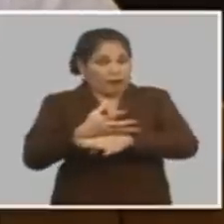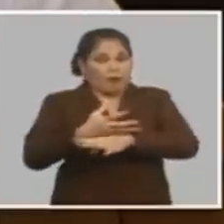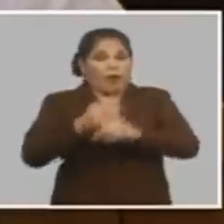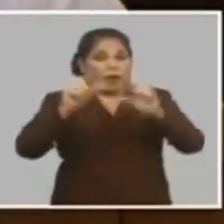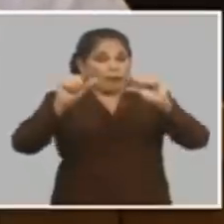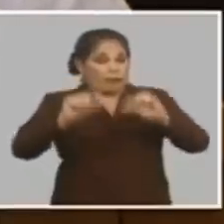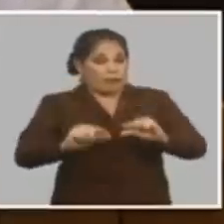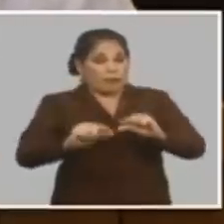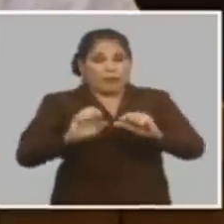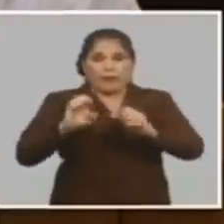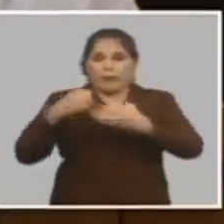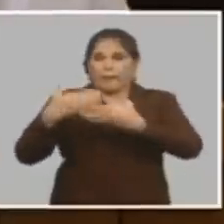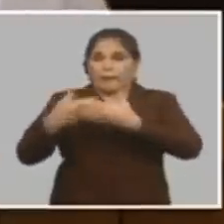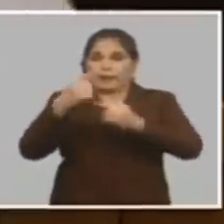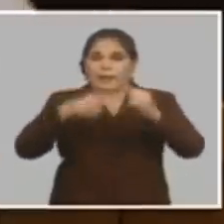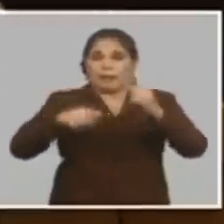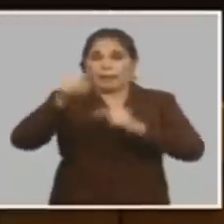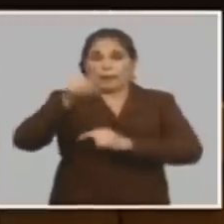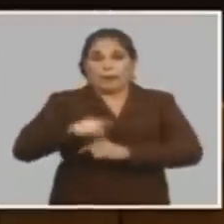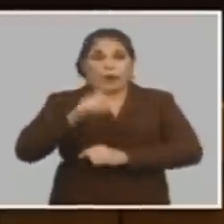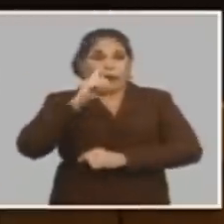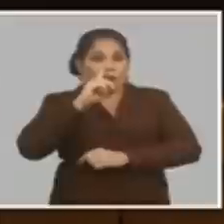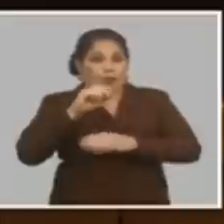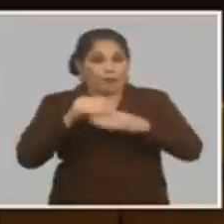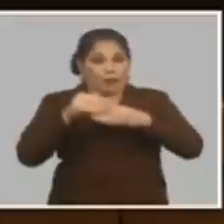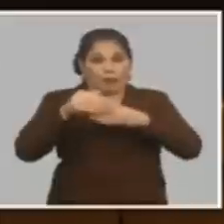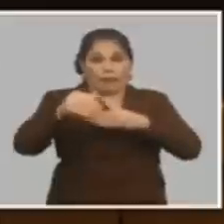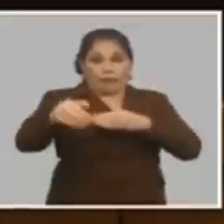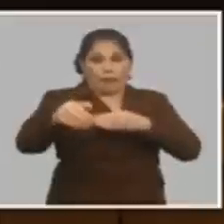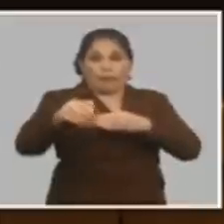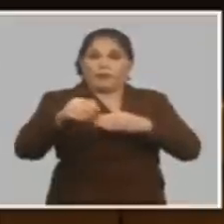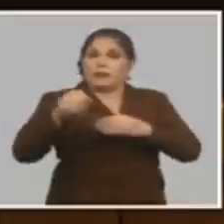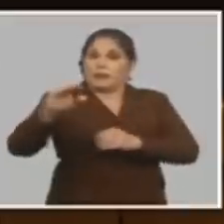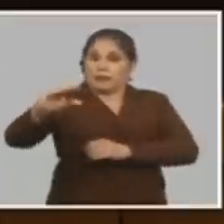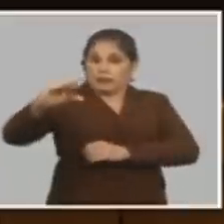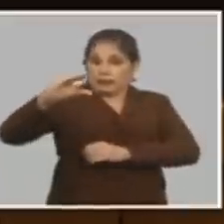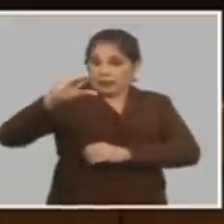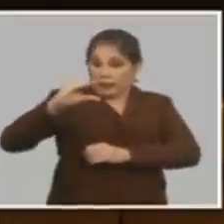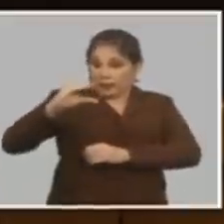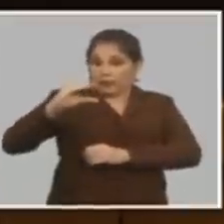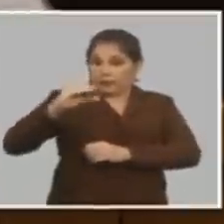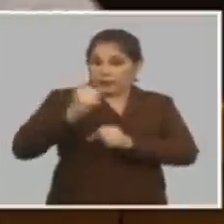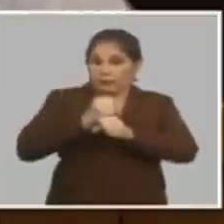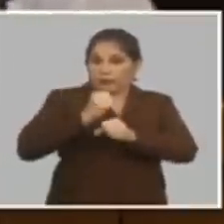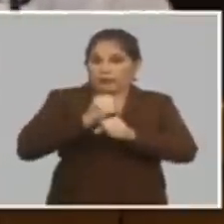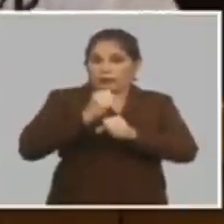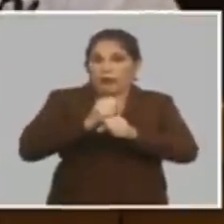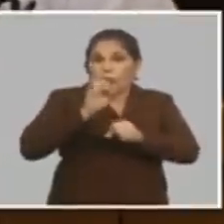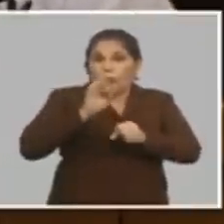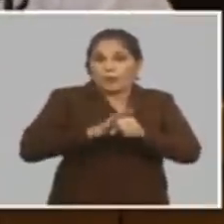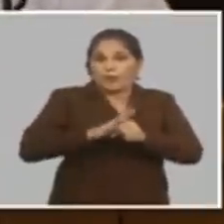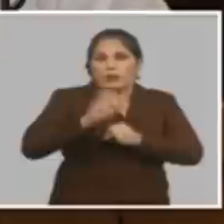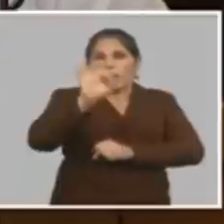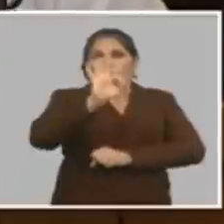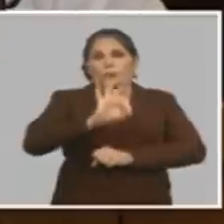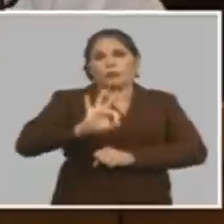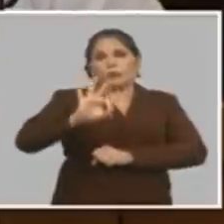devaluación empresa del primero de noviembre hacia allá y el salario es desde octubre